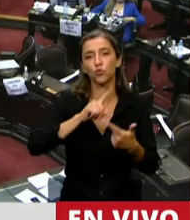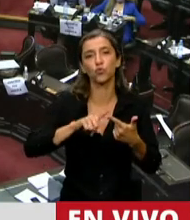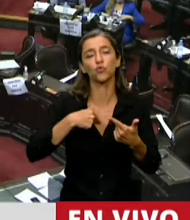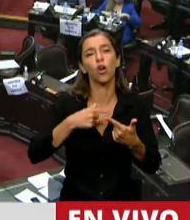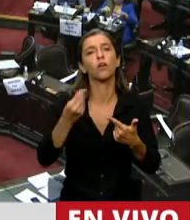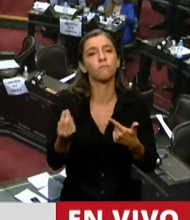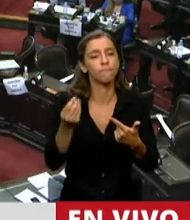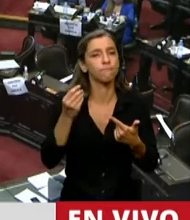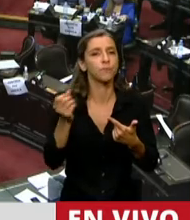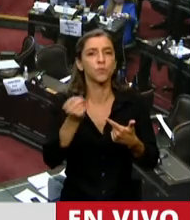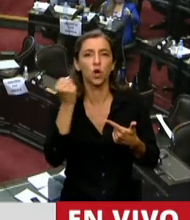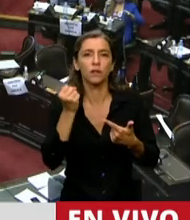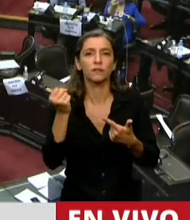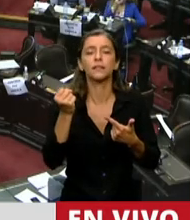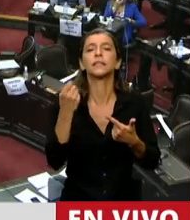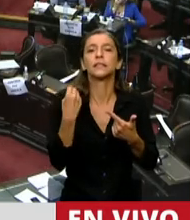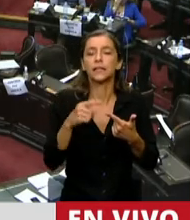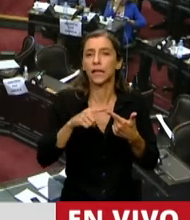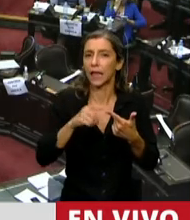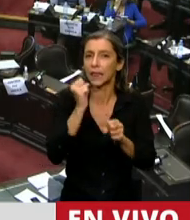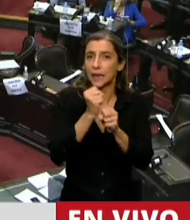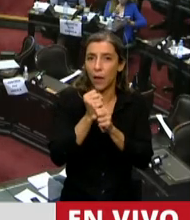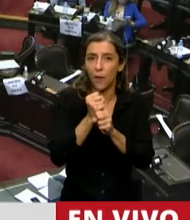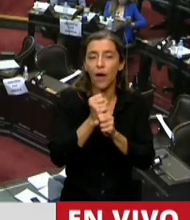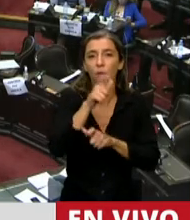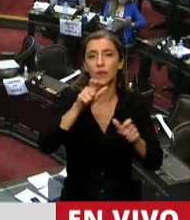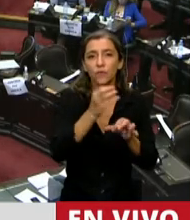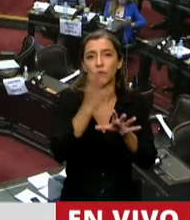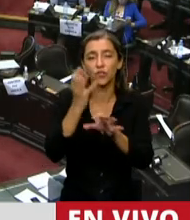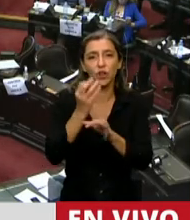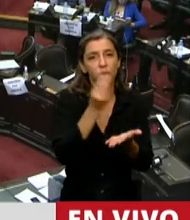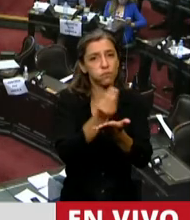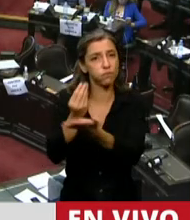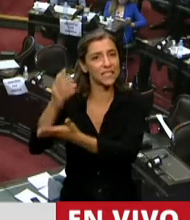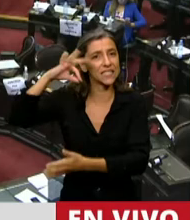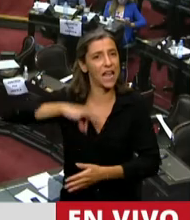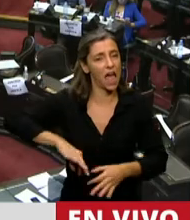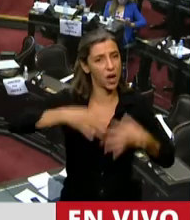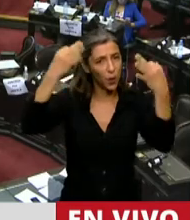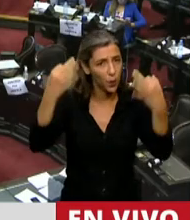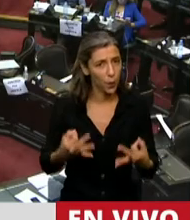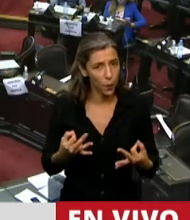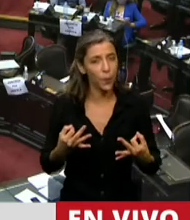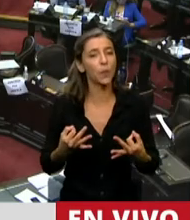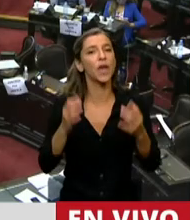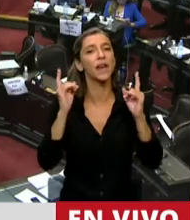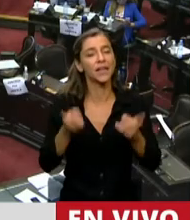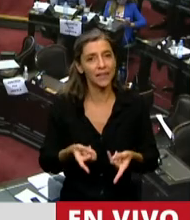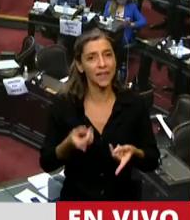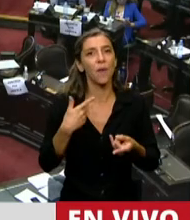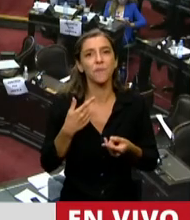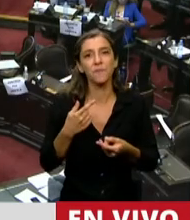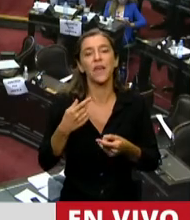trabajar en la mejora de los salarios de los científicos y la científica, hay un mensaje claro, la jerarquización de las y los